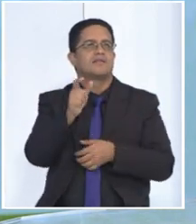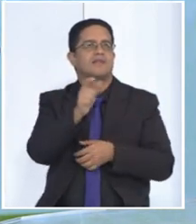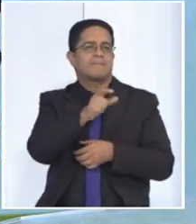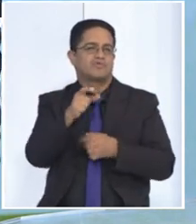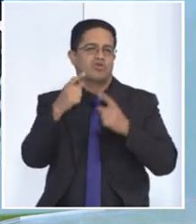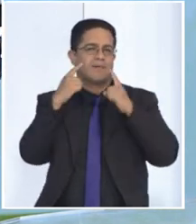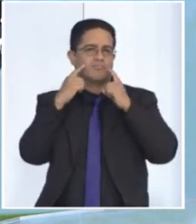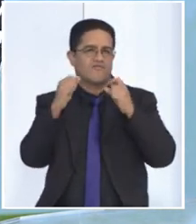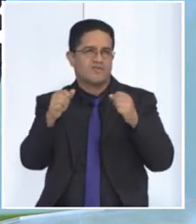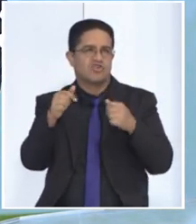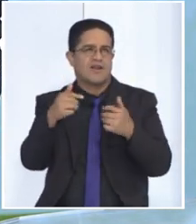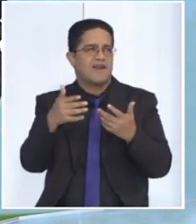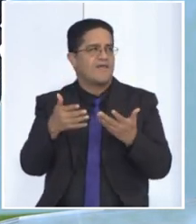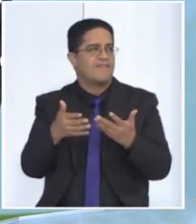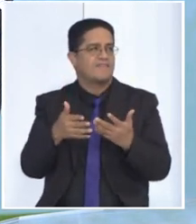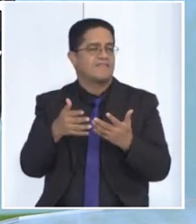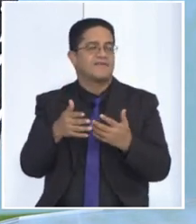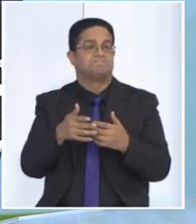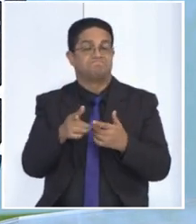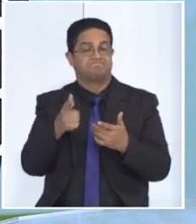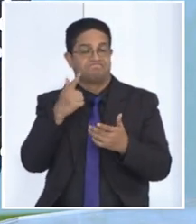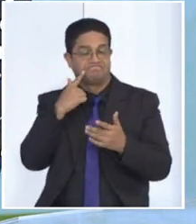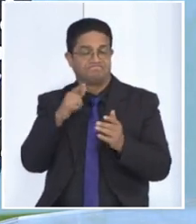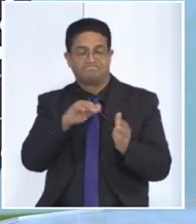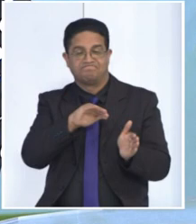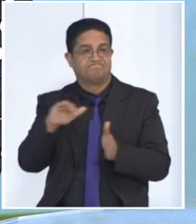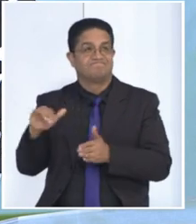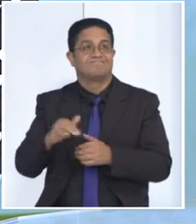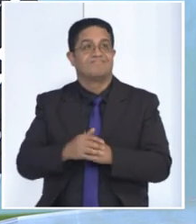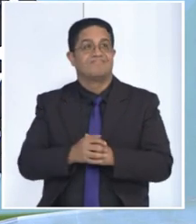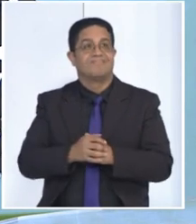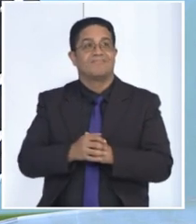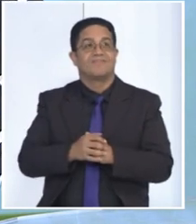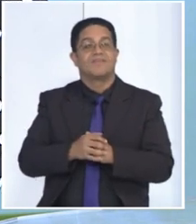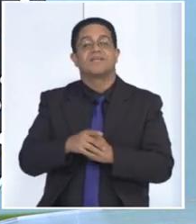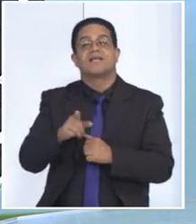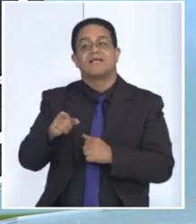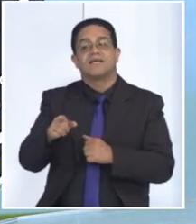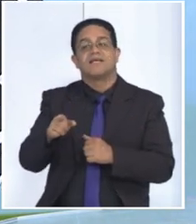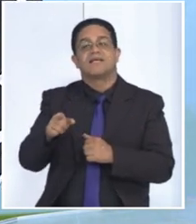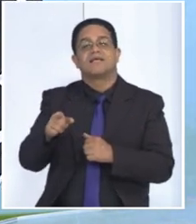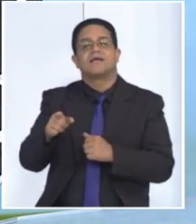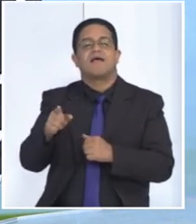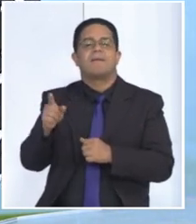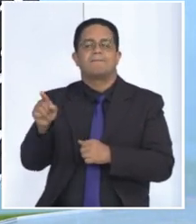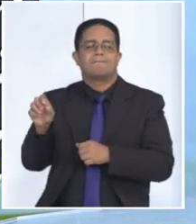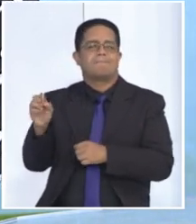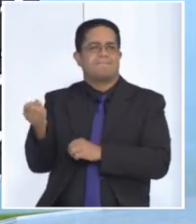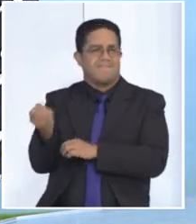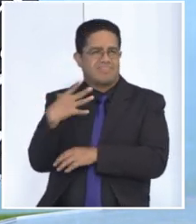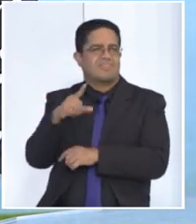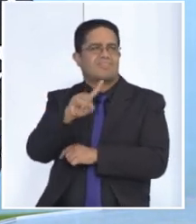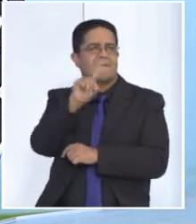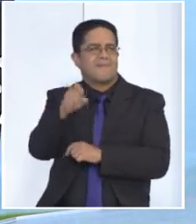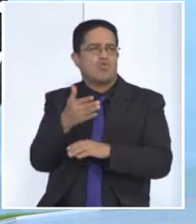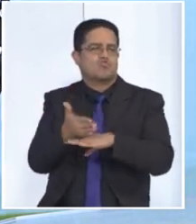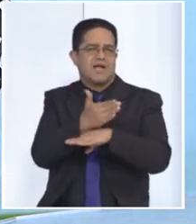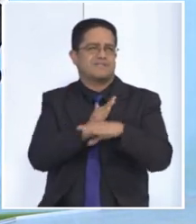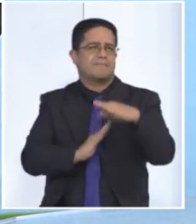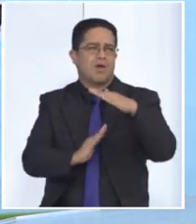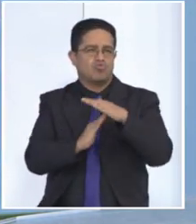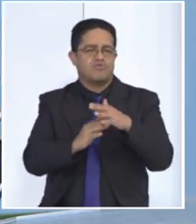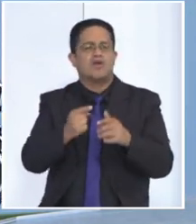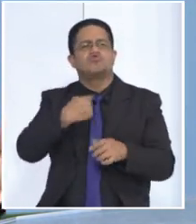Ahora sí, seguimos conversando con Domingo Porras, nutricionista, y B. Douglas P. nos dejaba una pregunta antes de irnos a la pausa, y es si